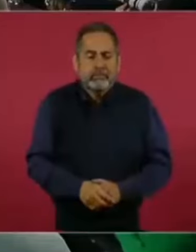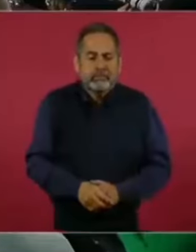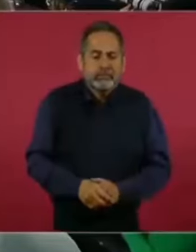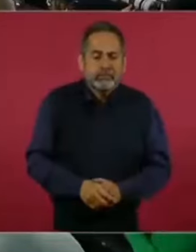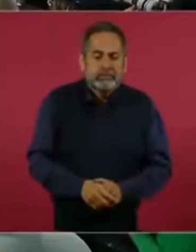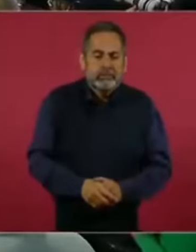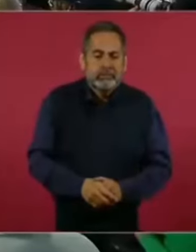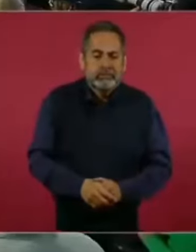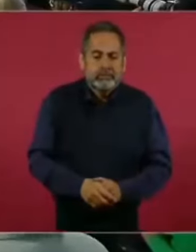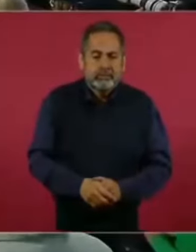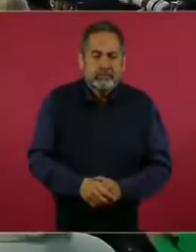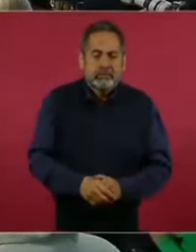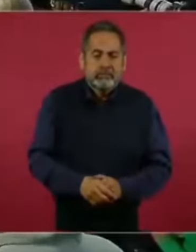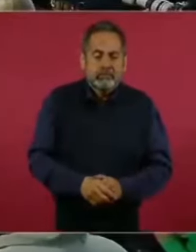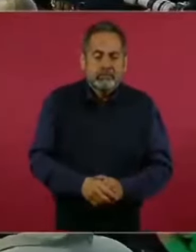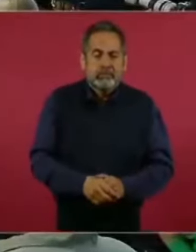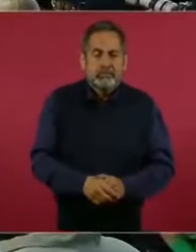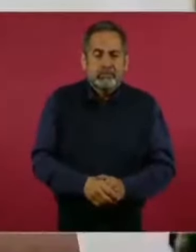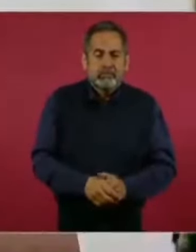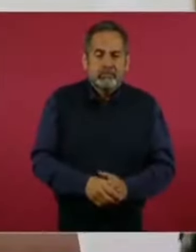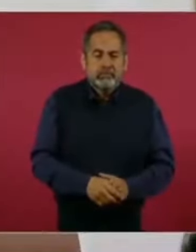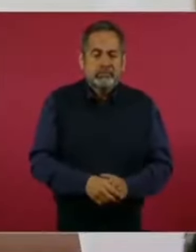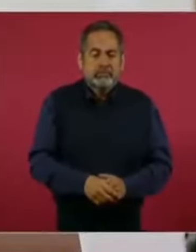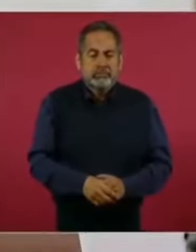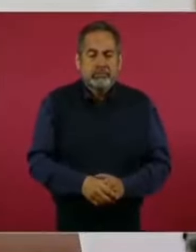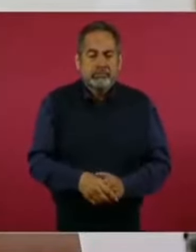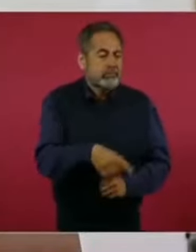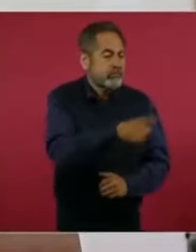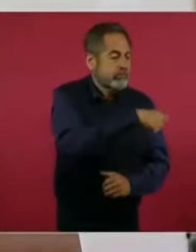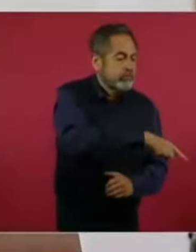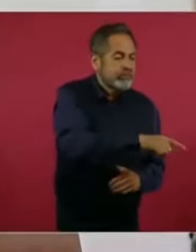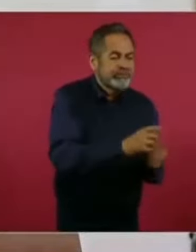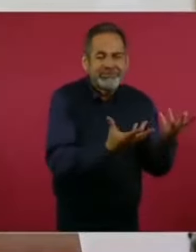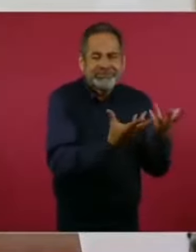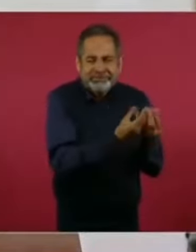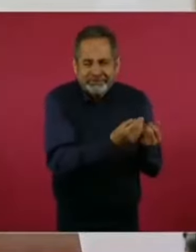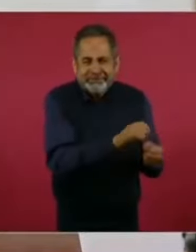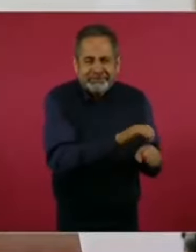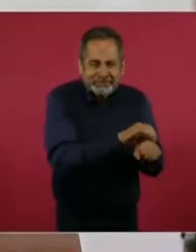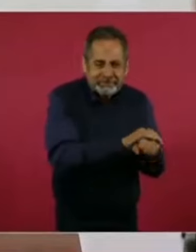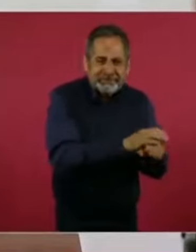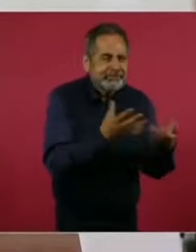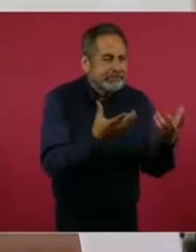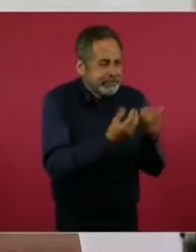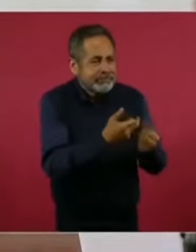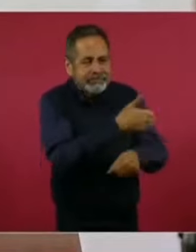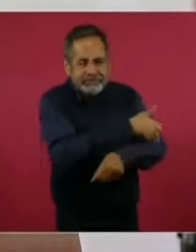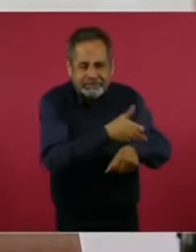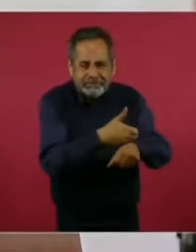los rodean, sus amigos, familiares,